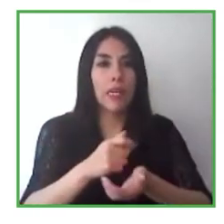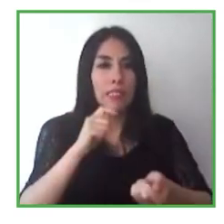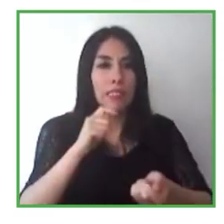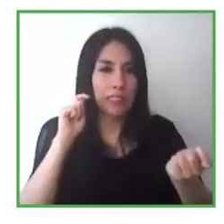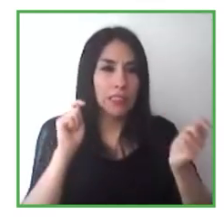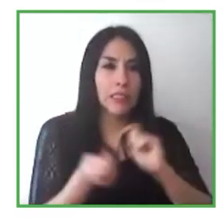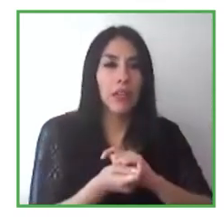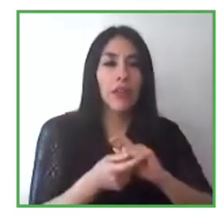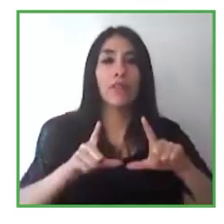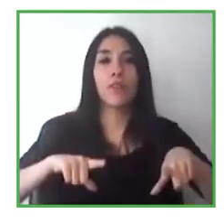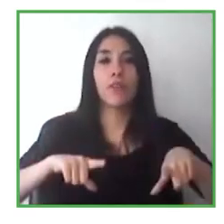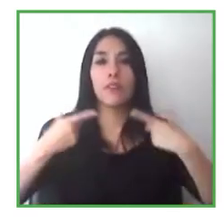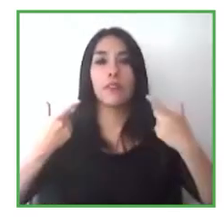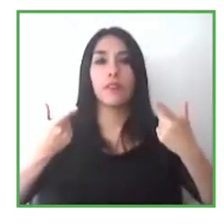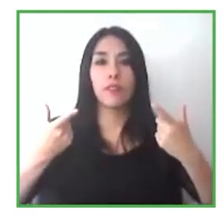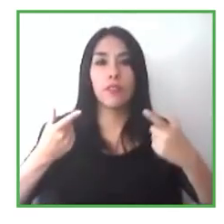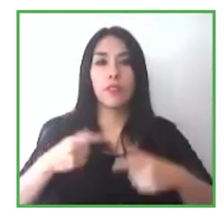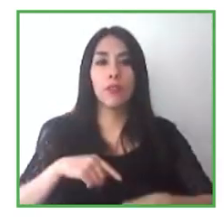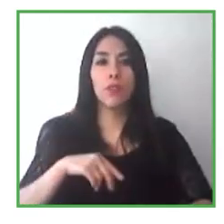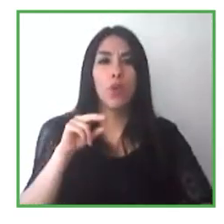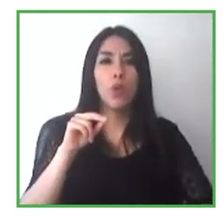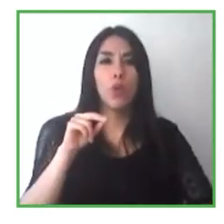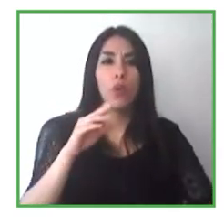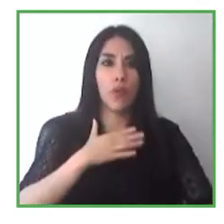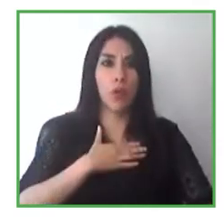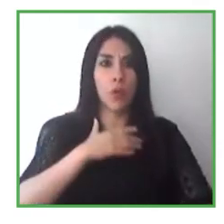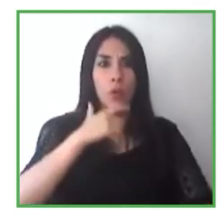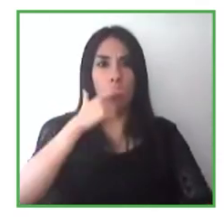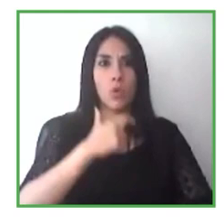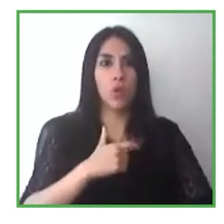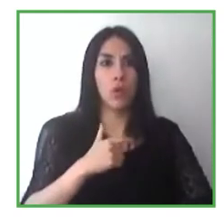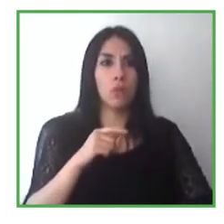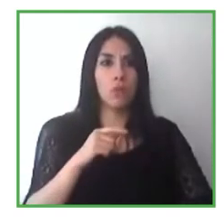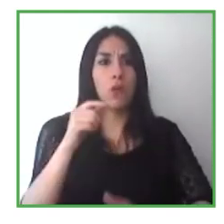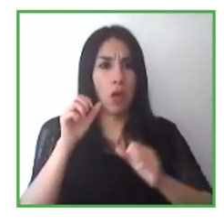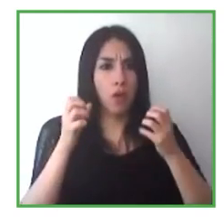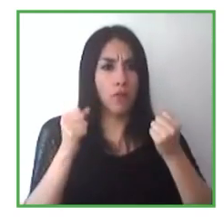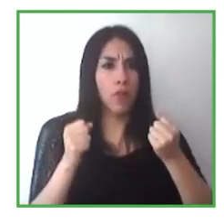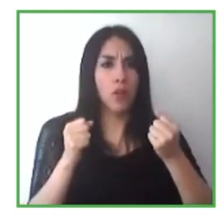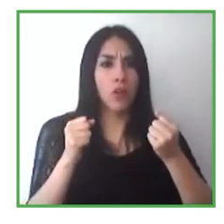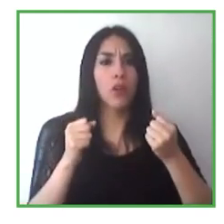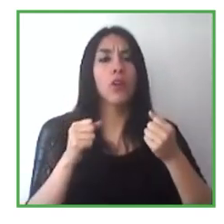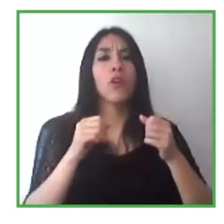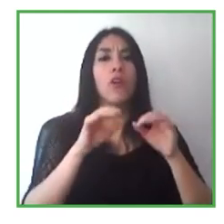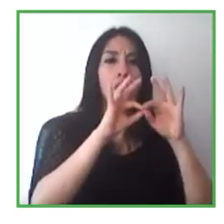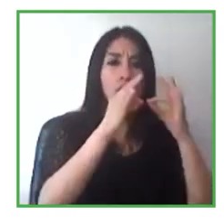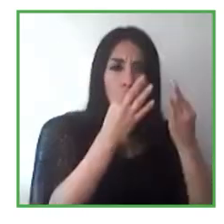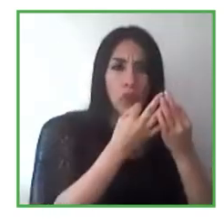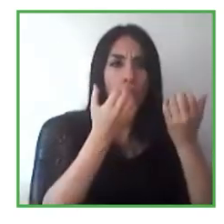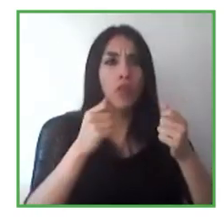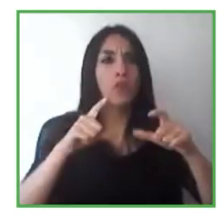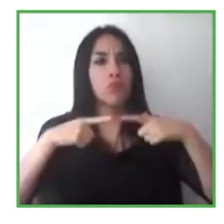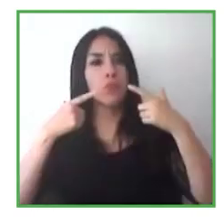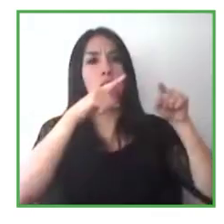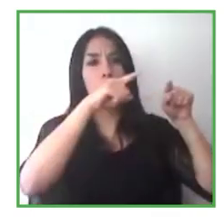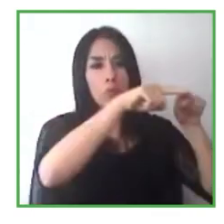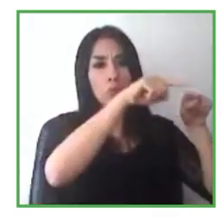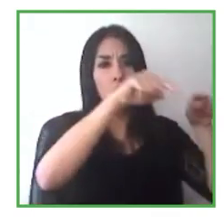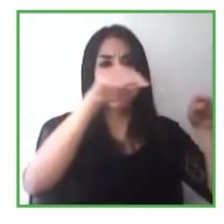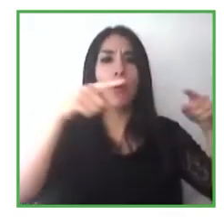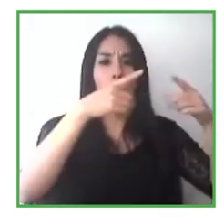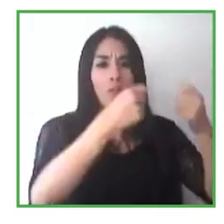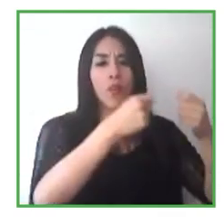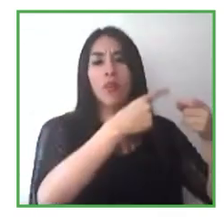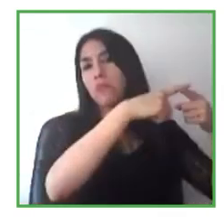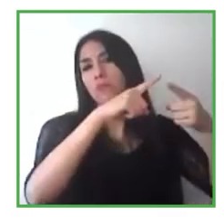solo su vida cambie, pero sino que es la vida de los suyos y cuando llegan a otras personas se convierte en un momento importante